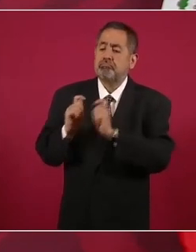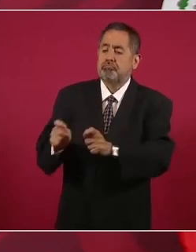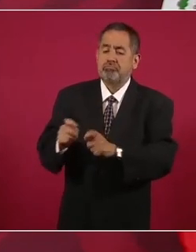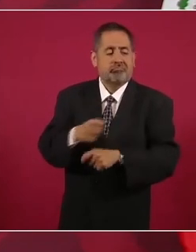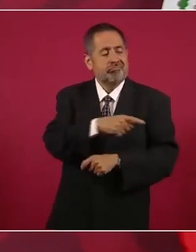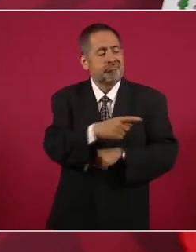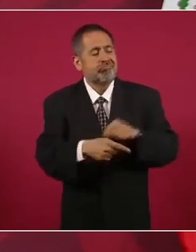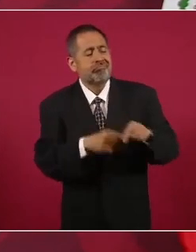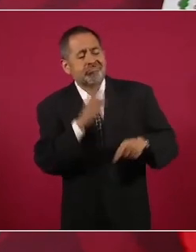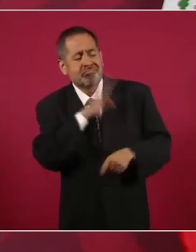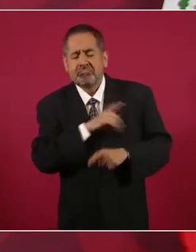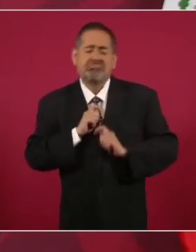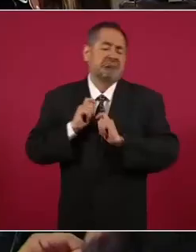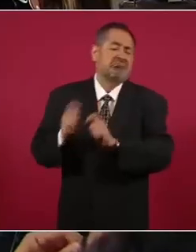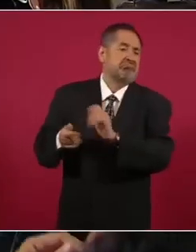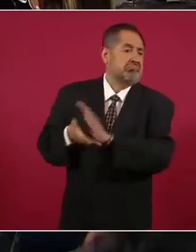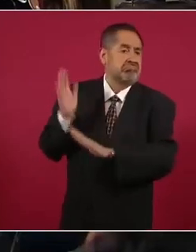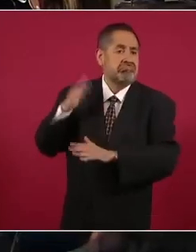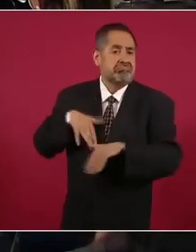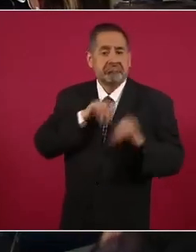de la elección presidencial?